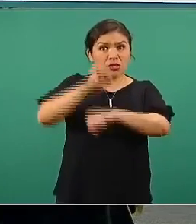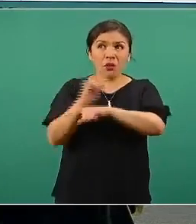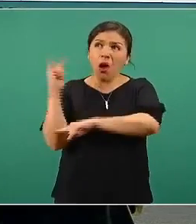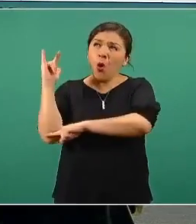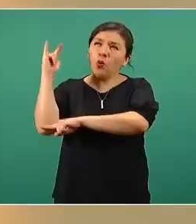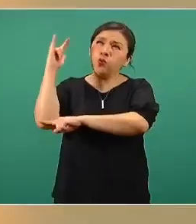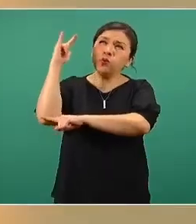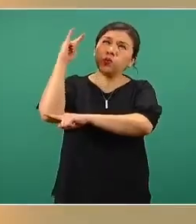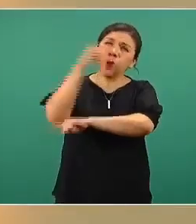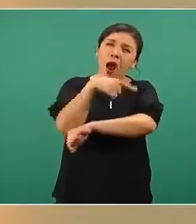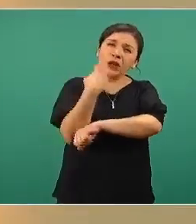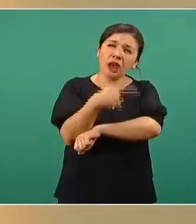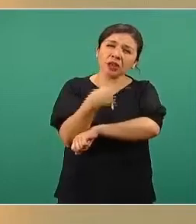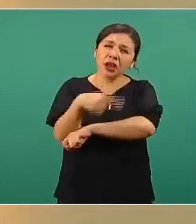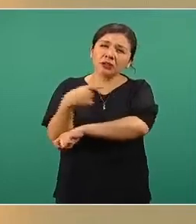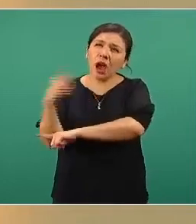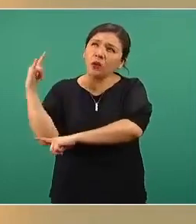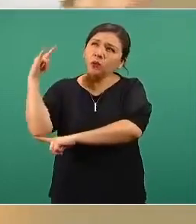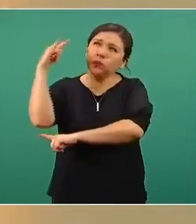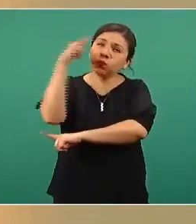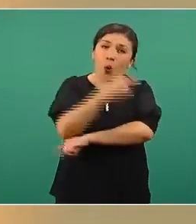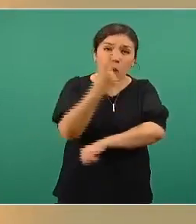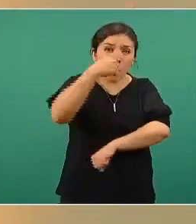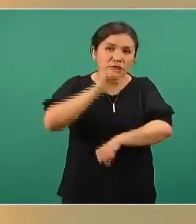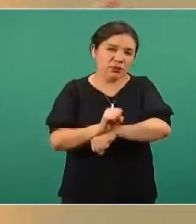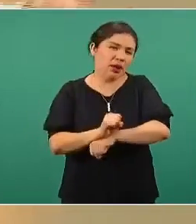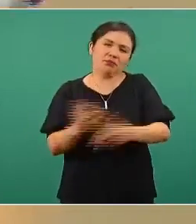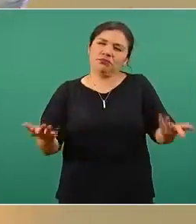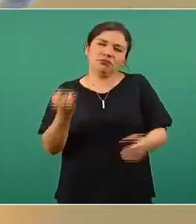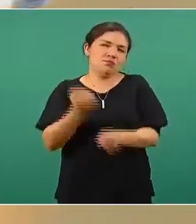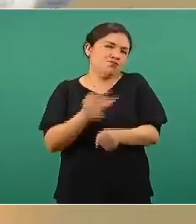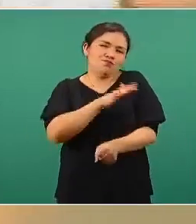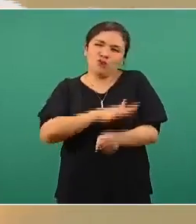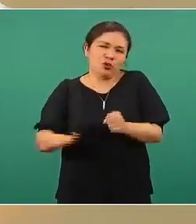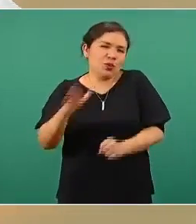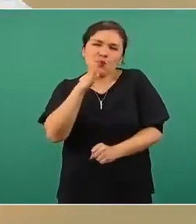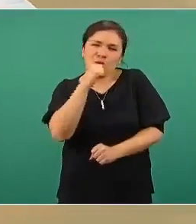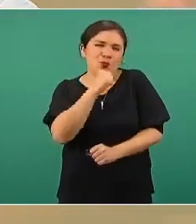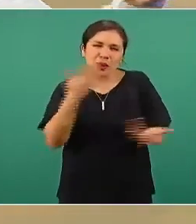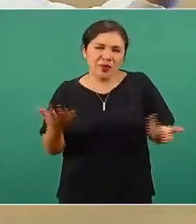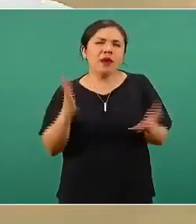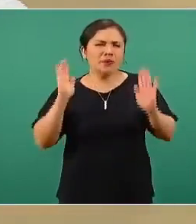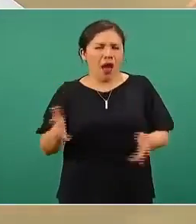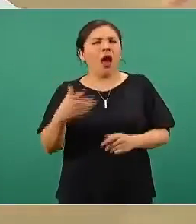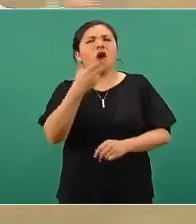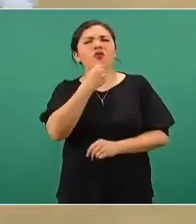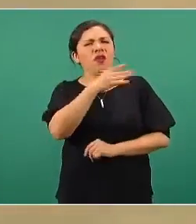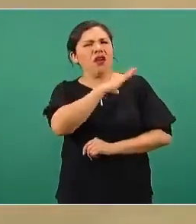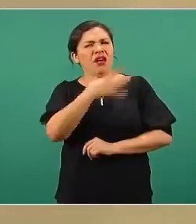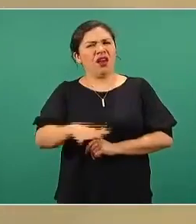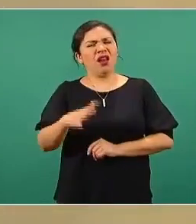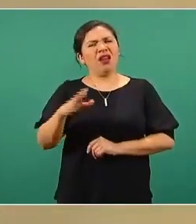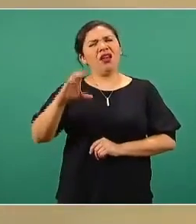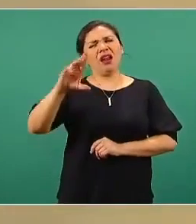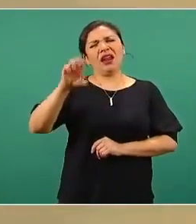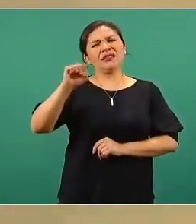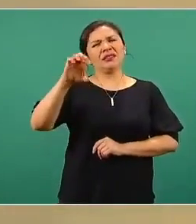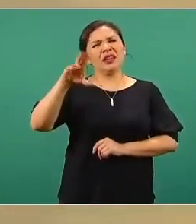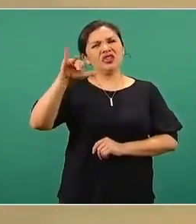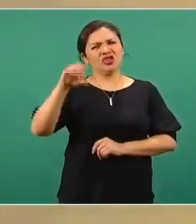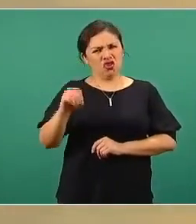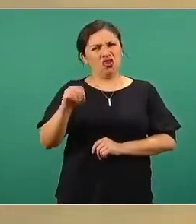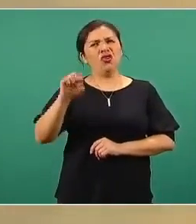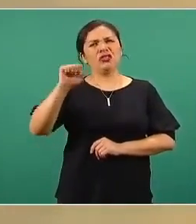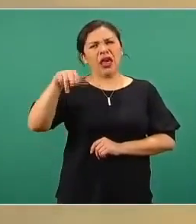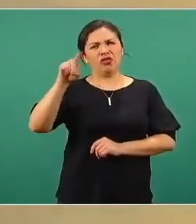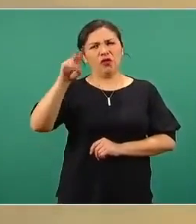un avión, sería absurdo pensar eso, el general Crescencio Sandoval, todos los martes nos explica lo rápido, lo eficiente